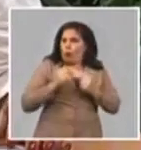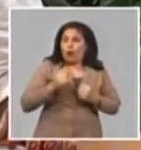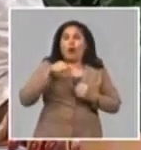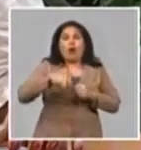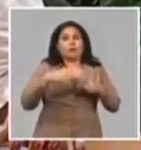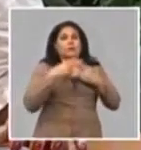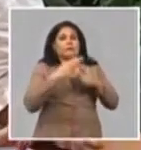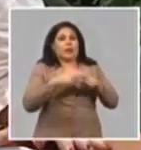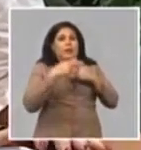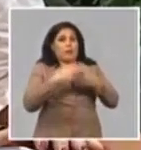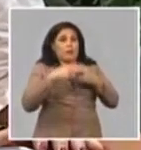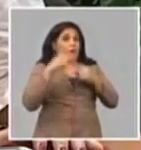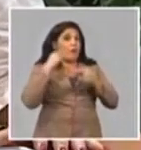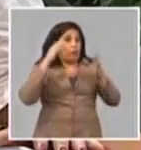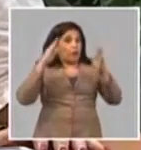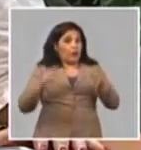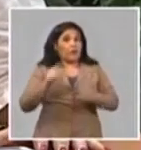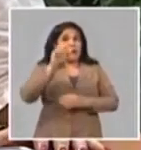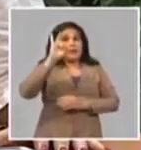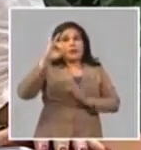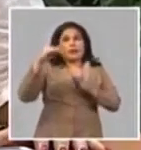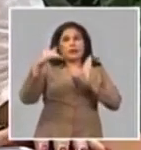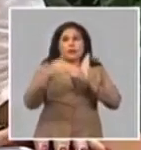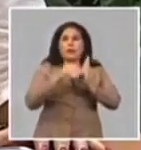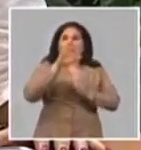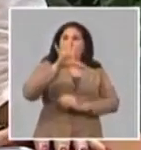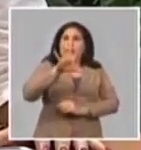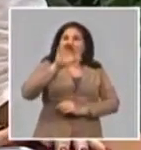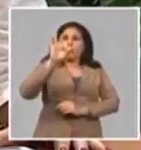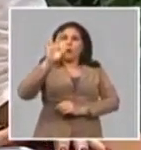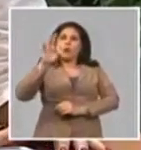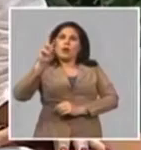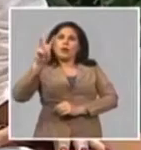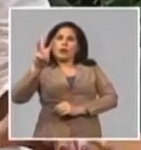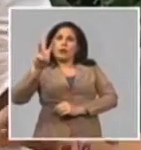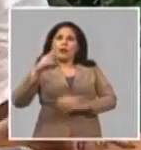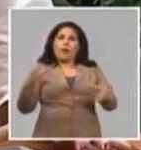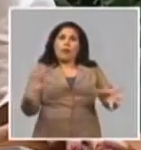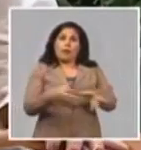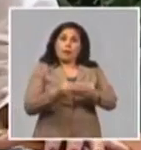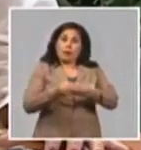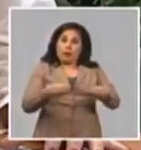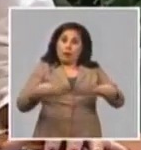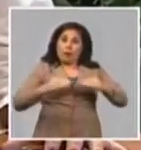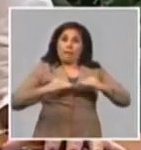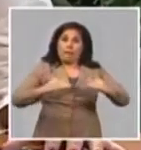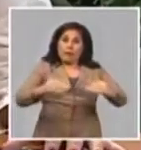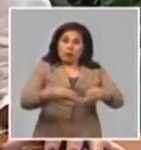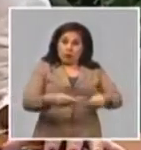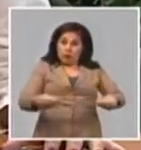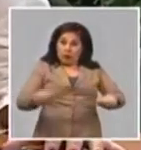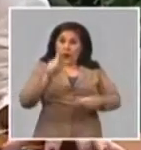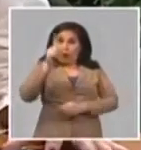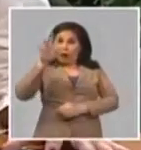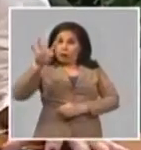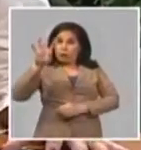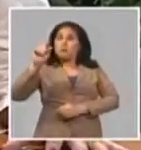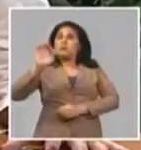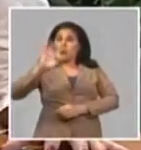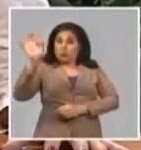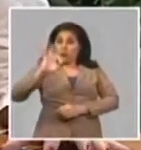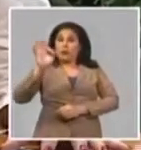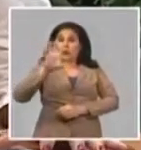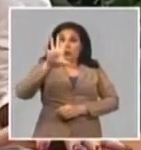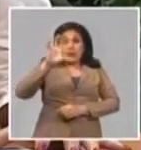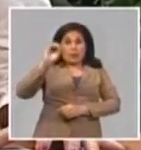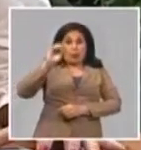resuelto en lo que va de año 7.583 pisos de tierra, o el 14% de lo previsto para el año que son